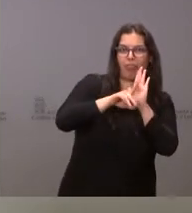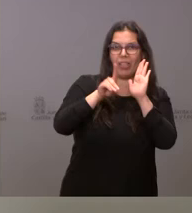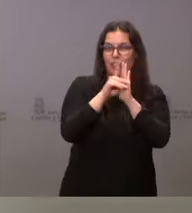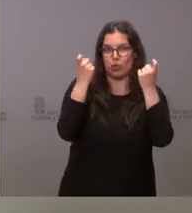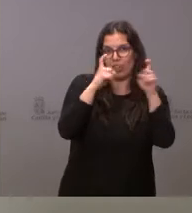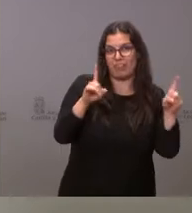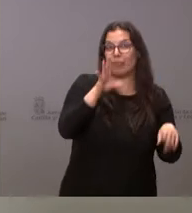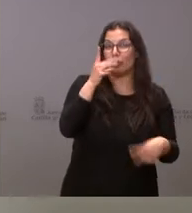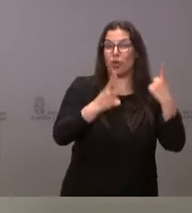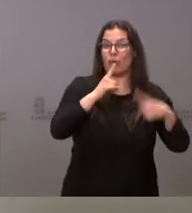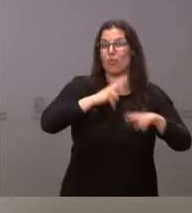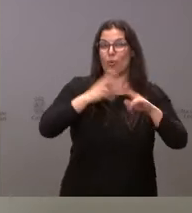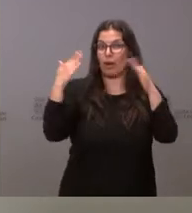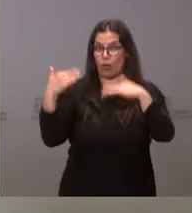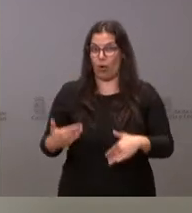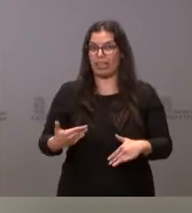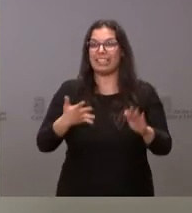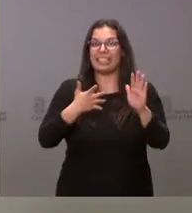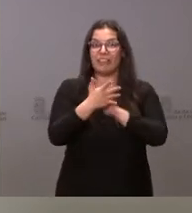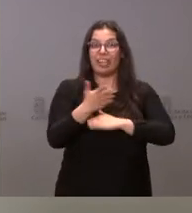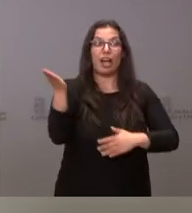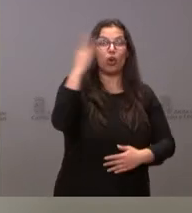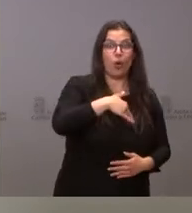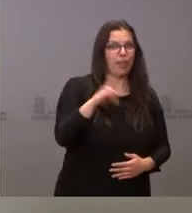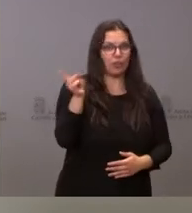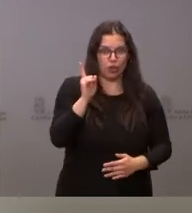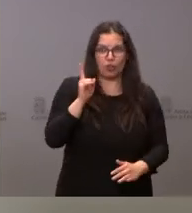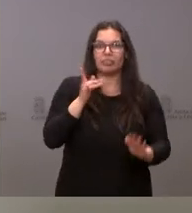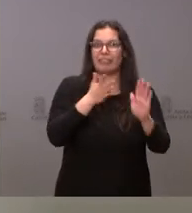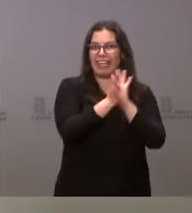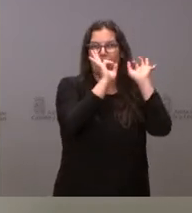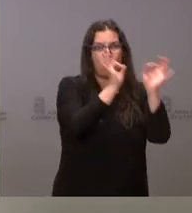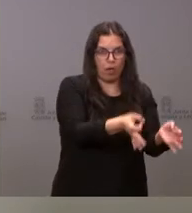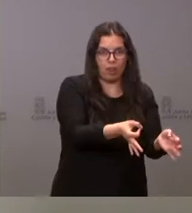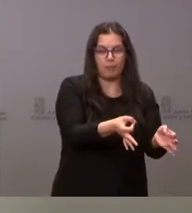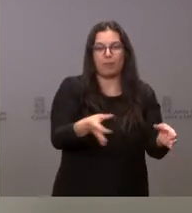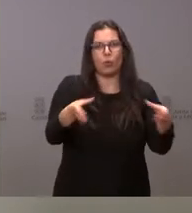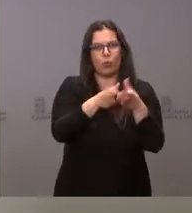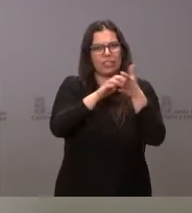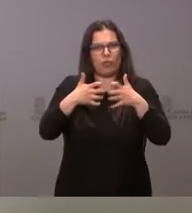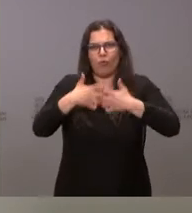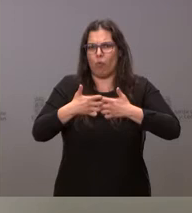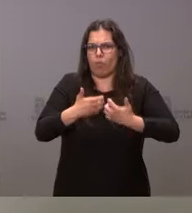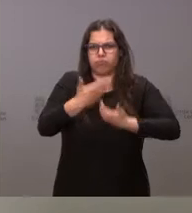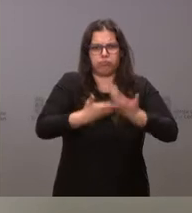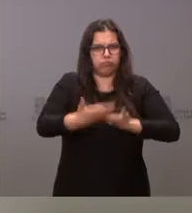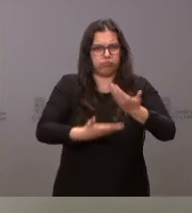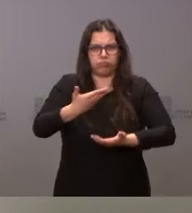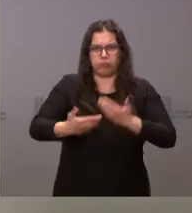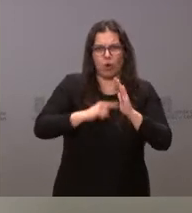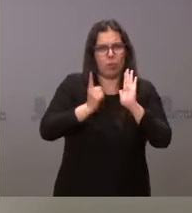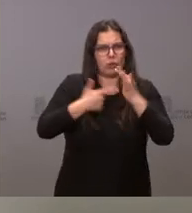vean su nombre no significa que no desempeñe su responsabilidad. La Junta de Castilla y León sigue funcionando con plena